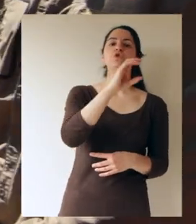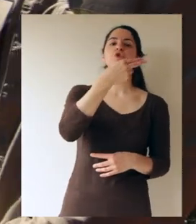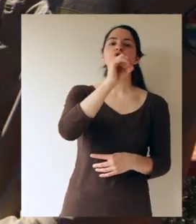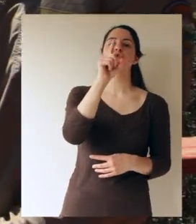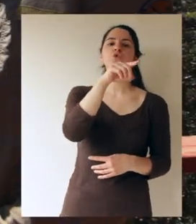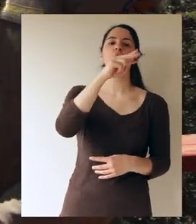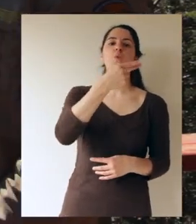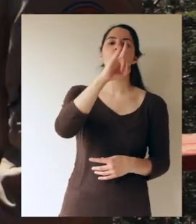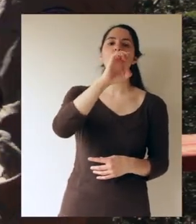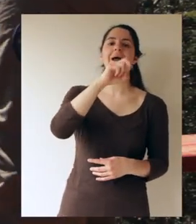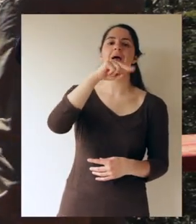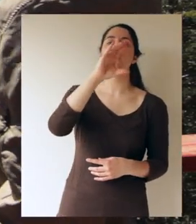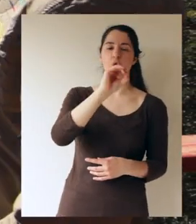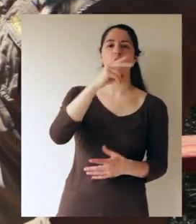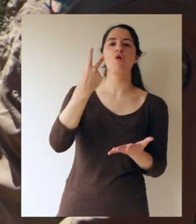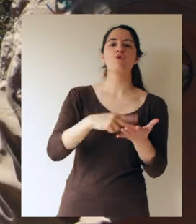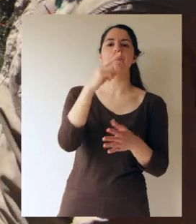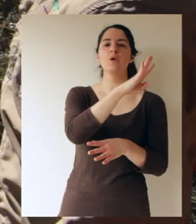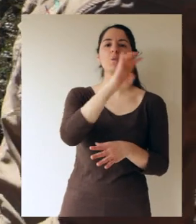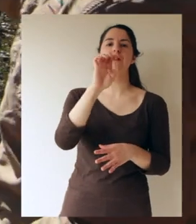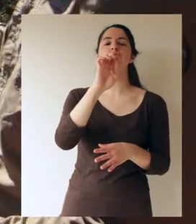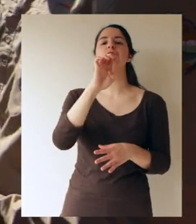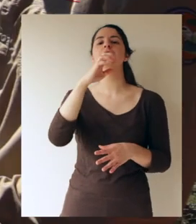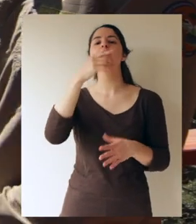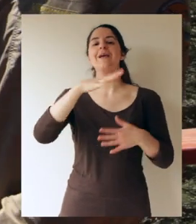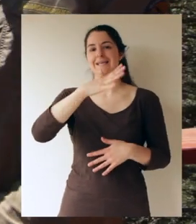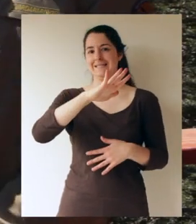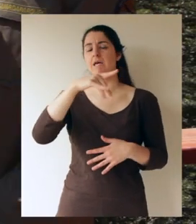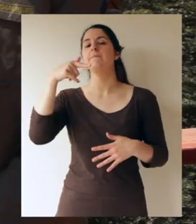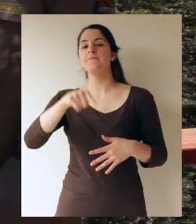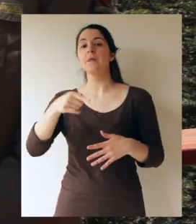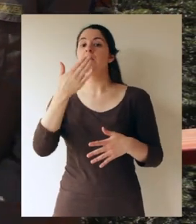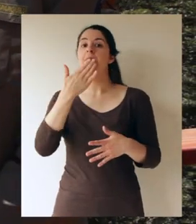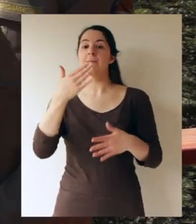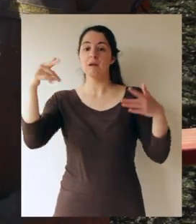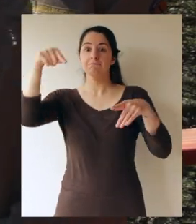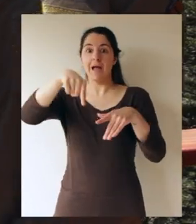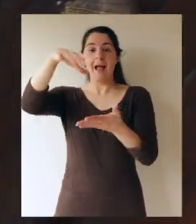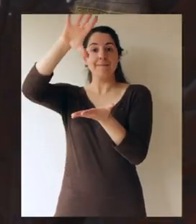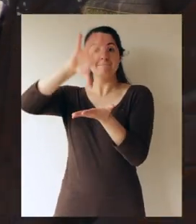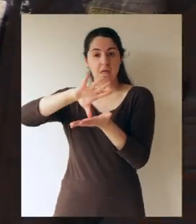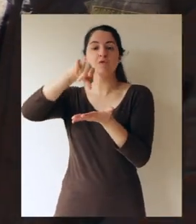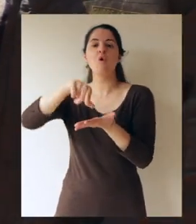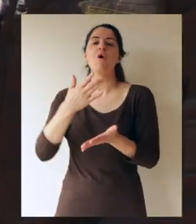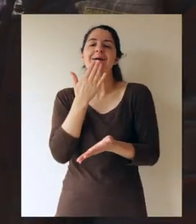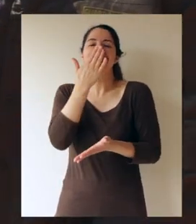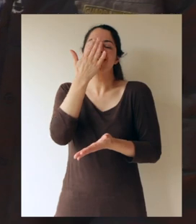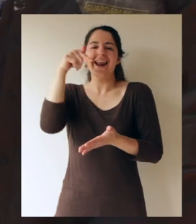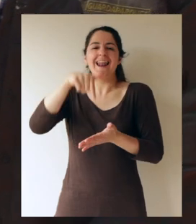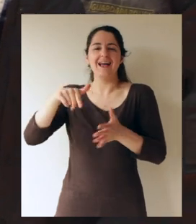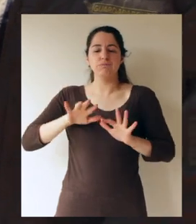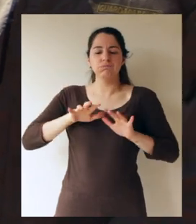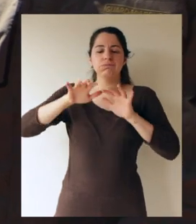2.415. Y entre medio encontramos lo que es el área del glaciar en esta zona del volcán. ¿Y cuándo fue la última